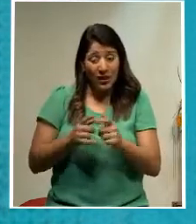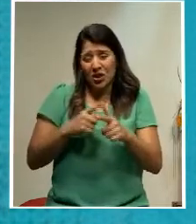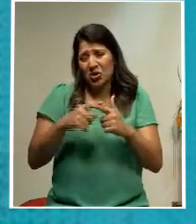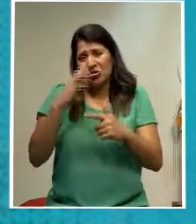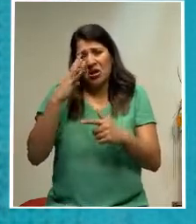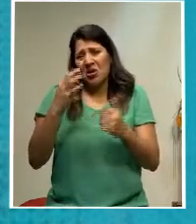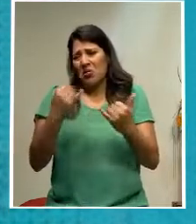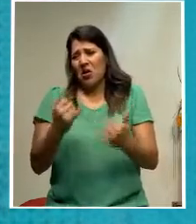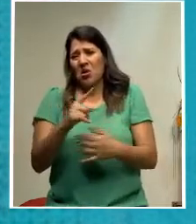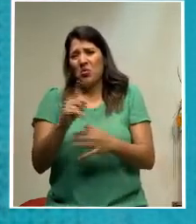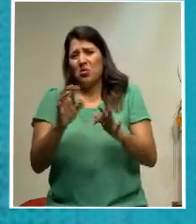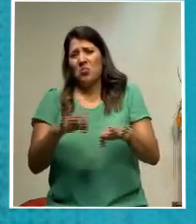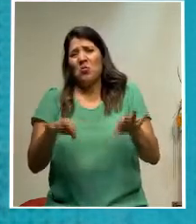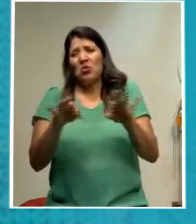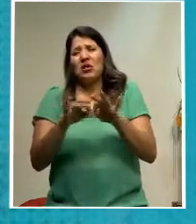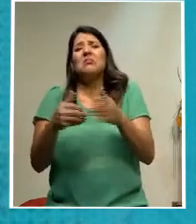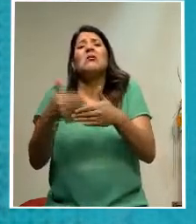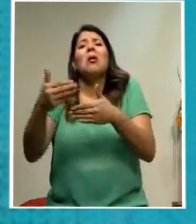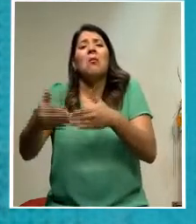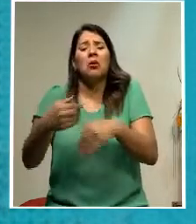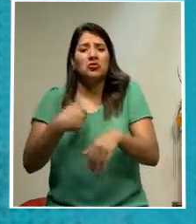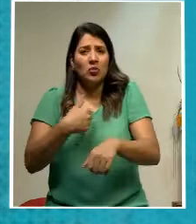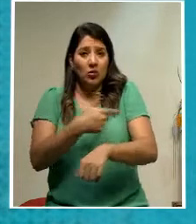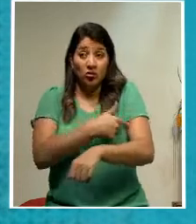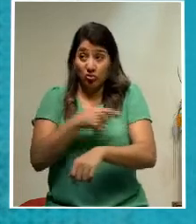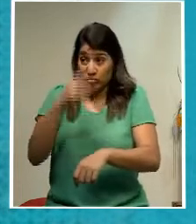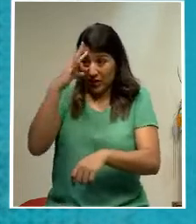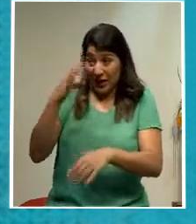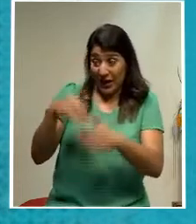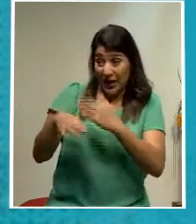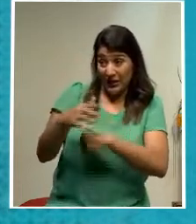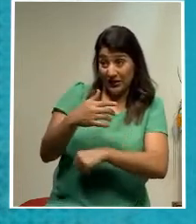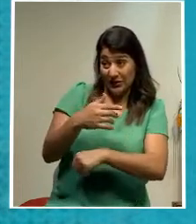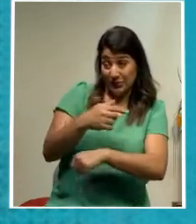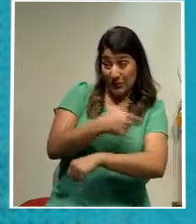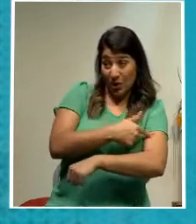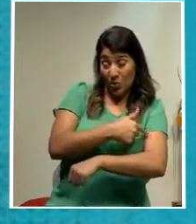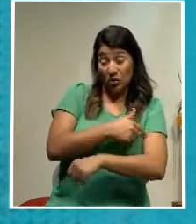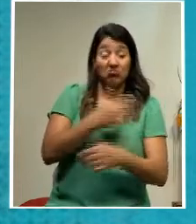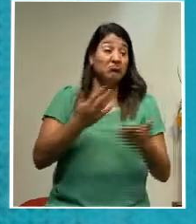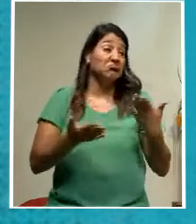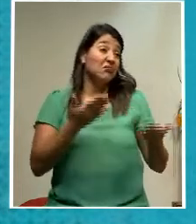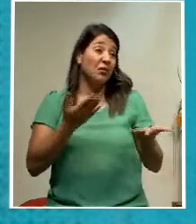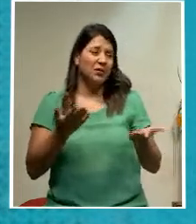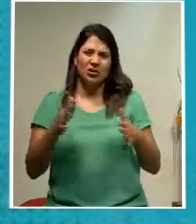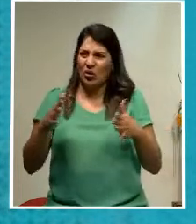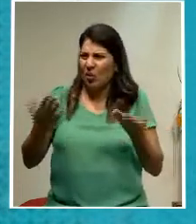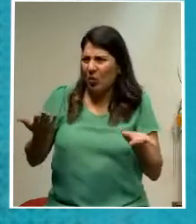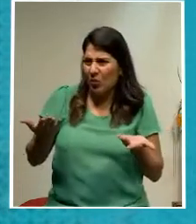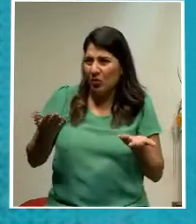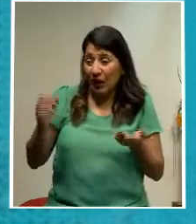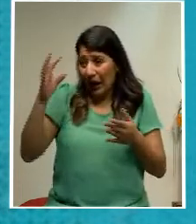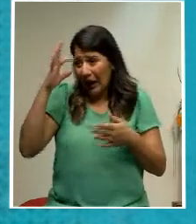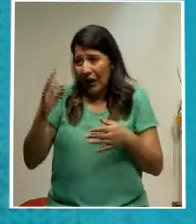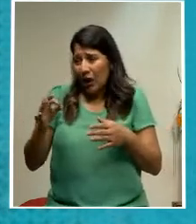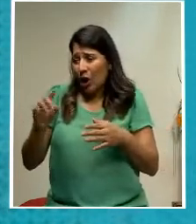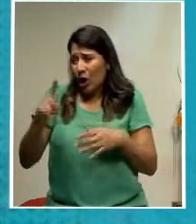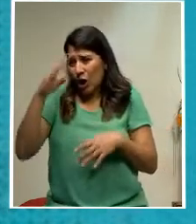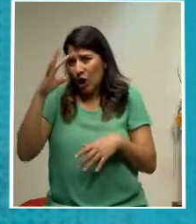plano, llegará su momento que me vacunen. ¿Pero si creen en el sistema de vacunación? Sí, seguramente. ¿Cómo? O sea, la respuesta.